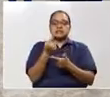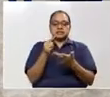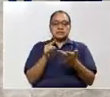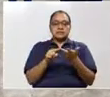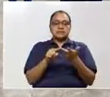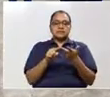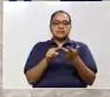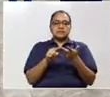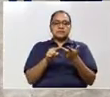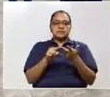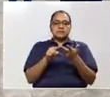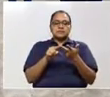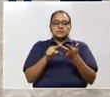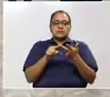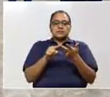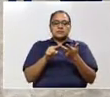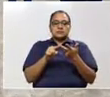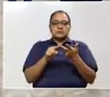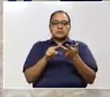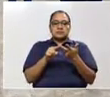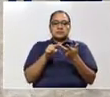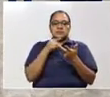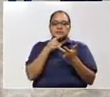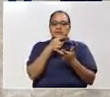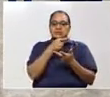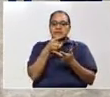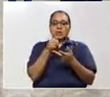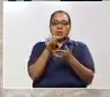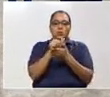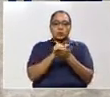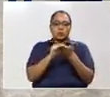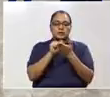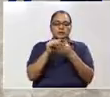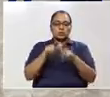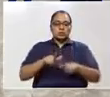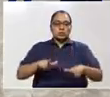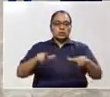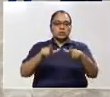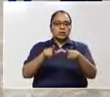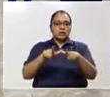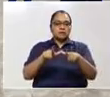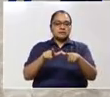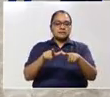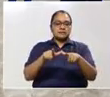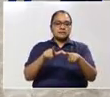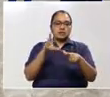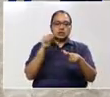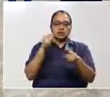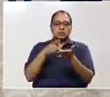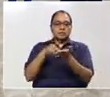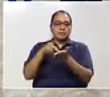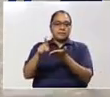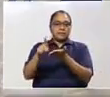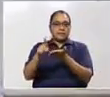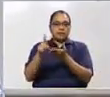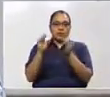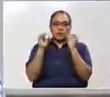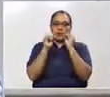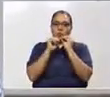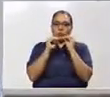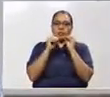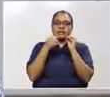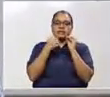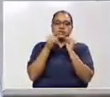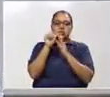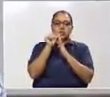simplifican en el sentido que, en aquellos casos que los obligados tributarios no estén operando dentro de